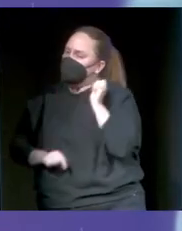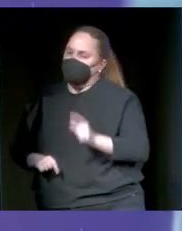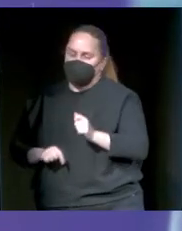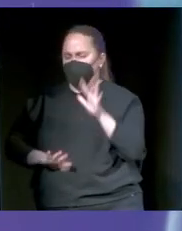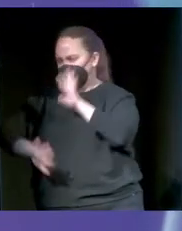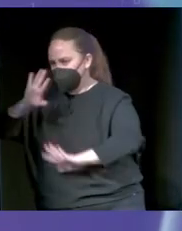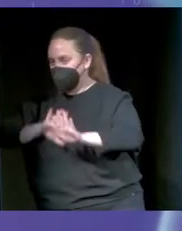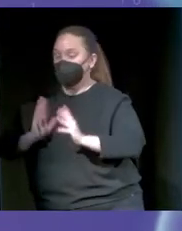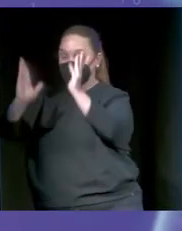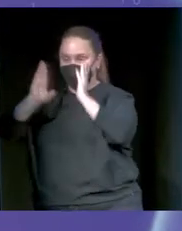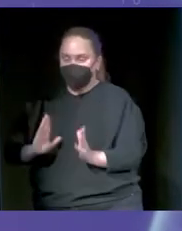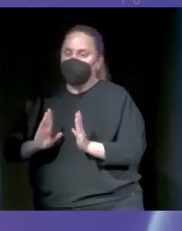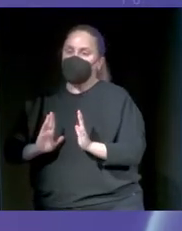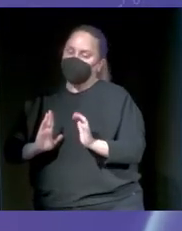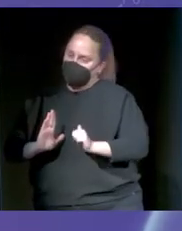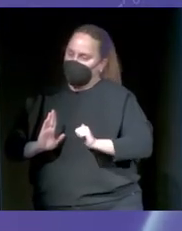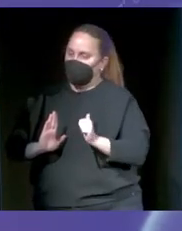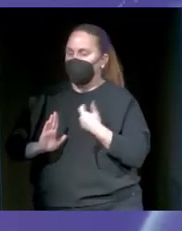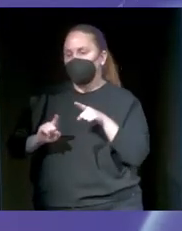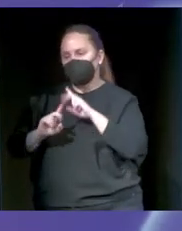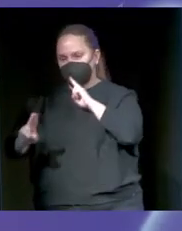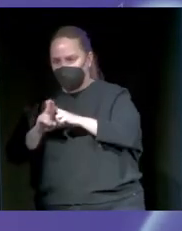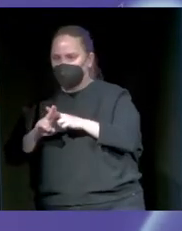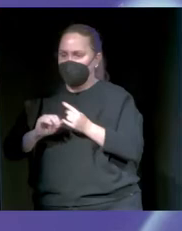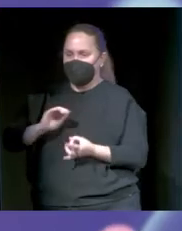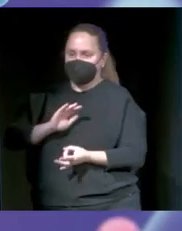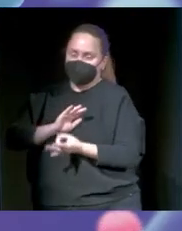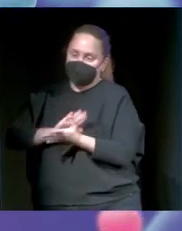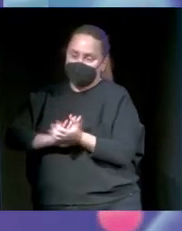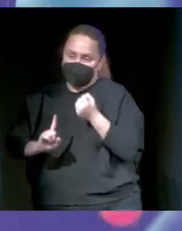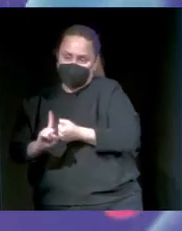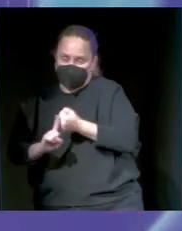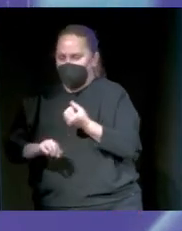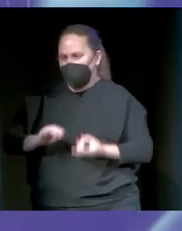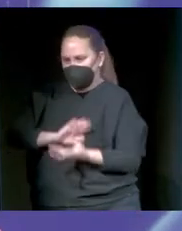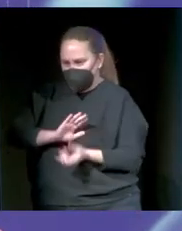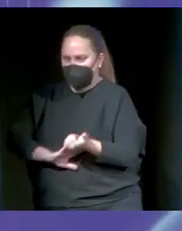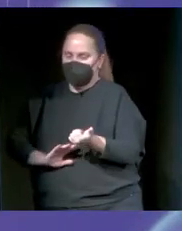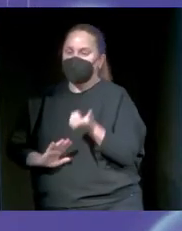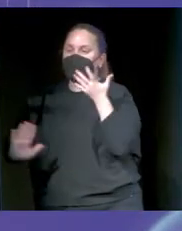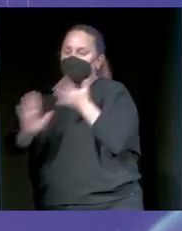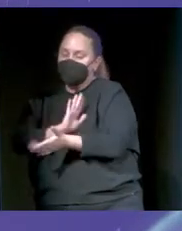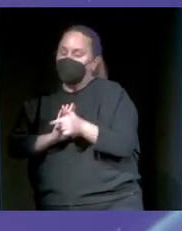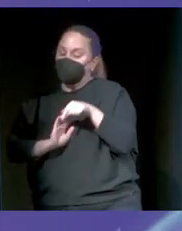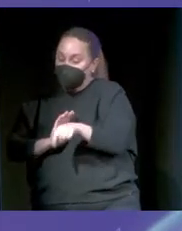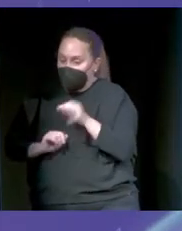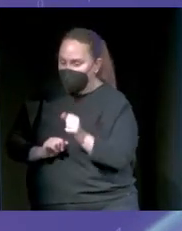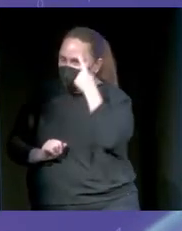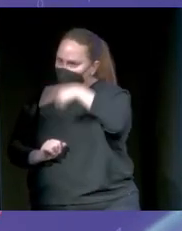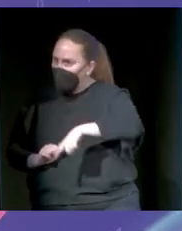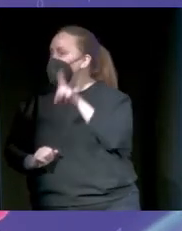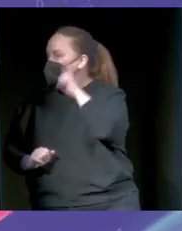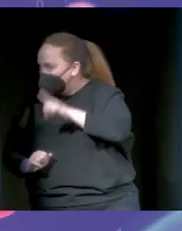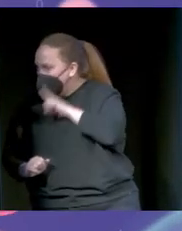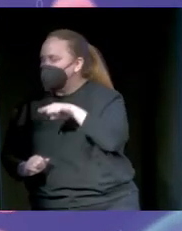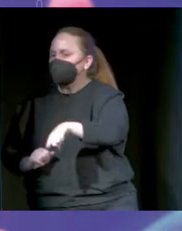último está la parte de explotación, que es, una vez que tenemos algo ya verificado, el problema es cómo lo volvemos sexy. Cómo lo hacemos tan viral